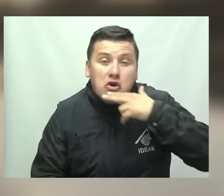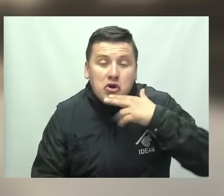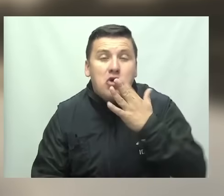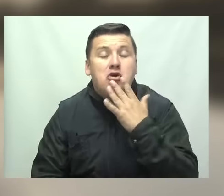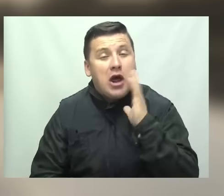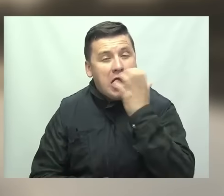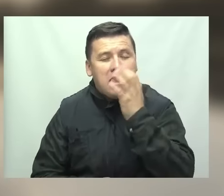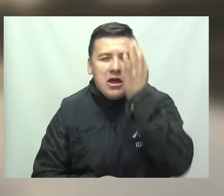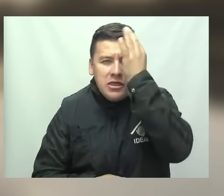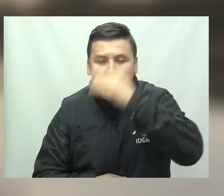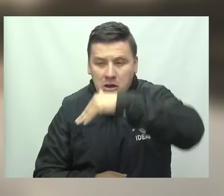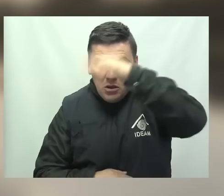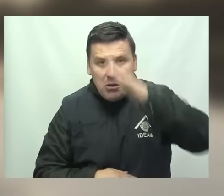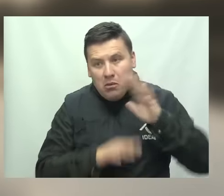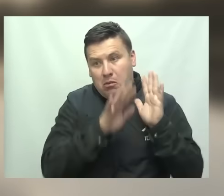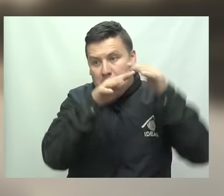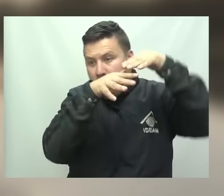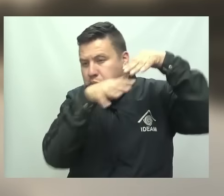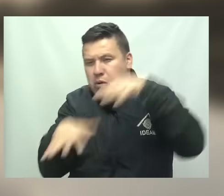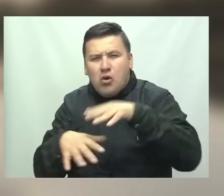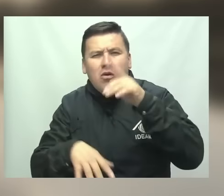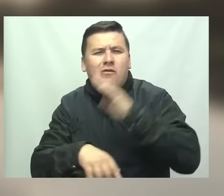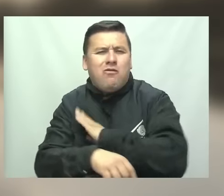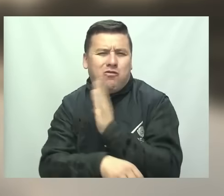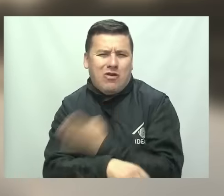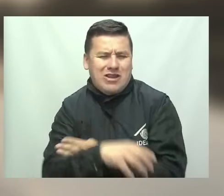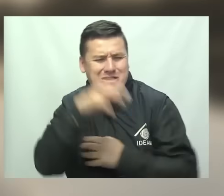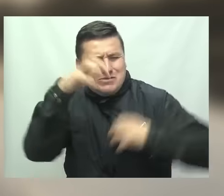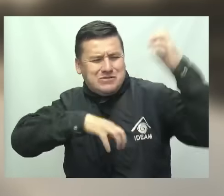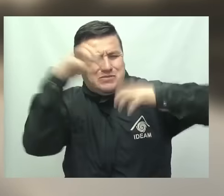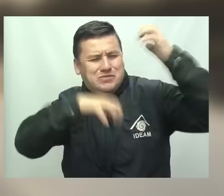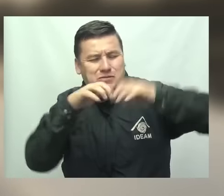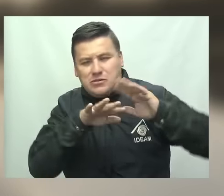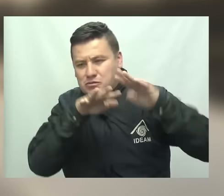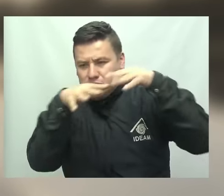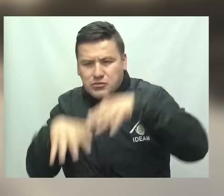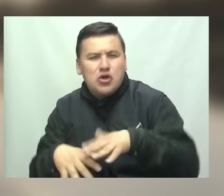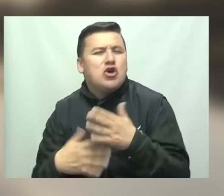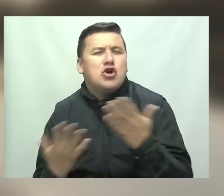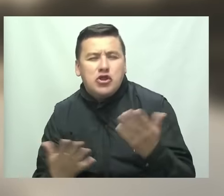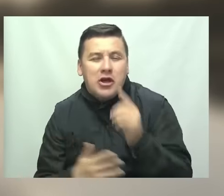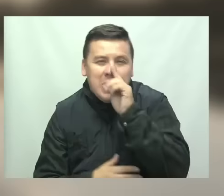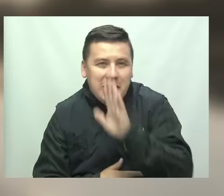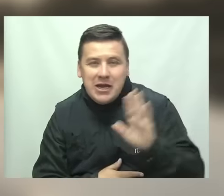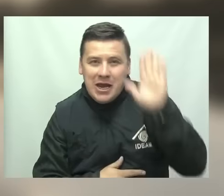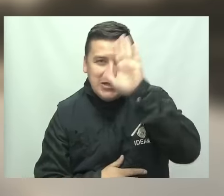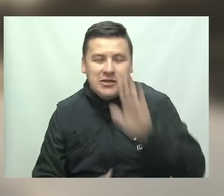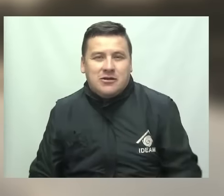naranja por derrumbes ocasionados por las fuertes lluvias en todas las regiones del territorio nacional.